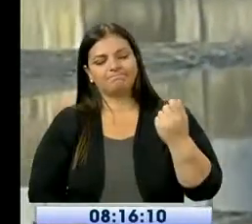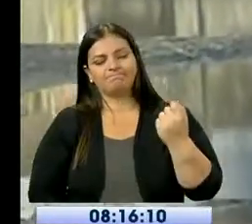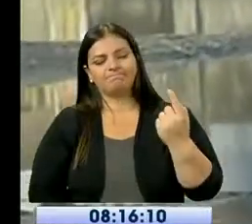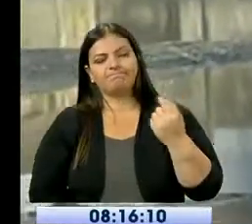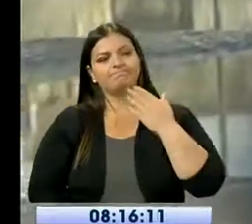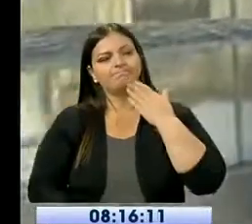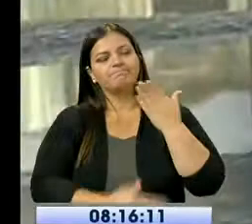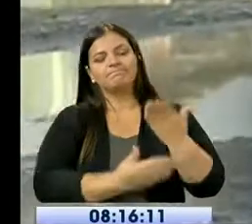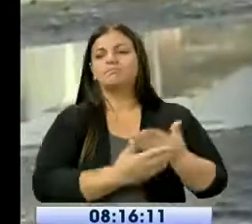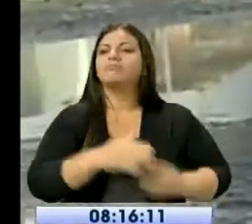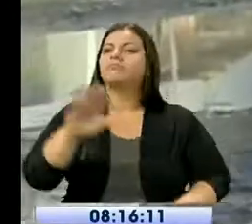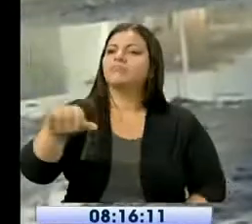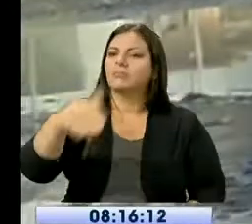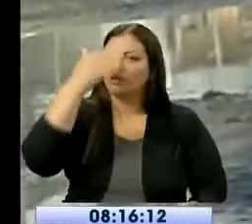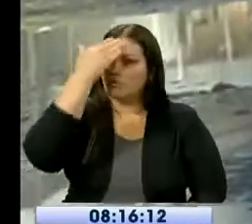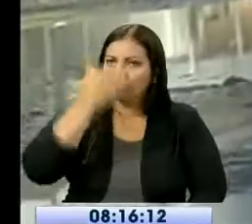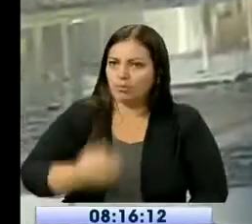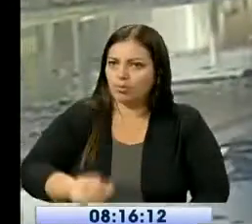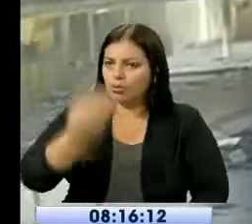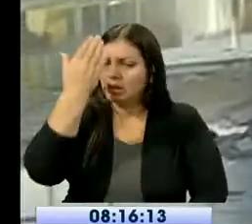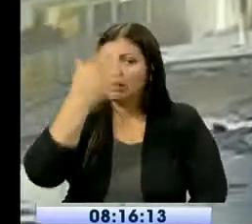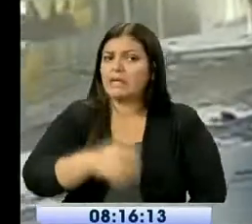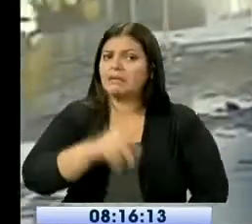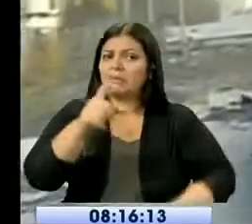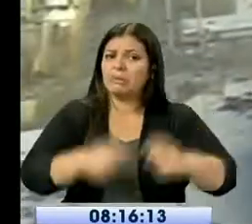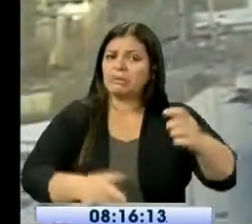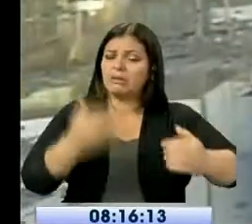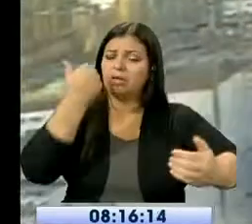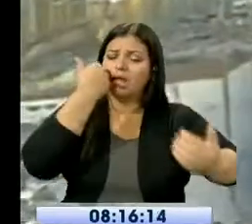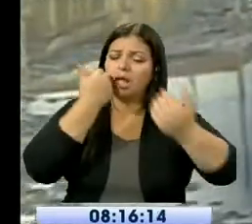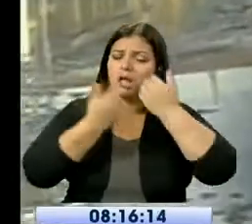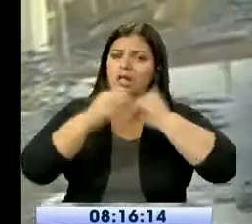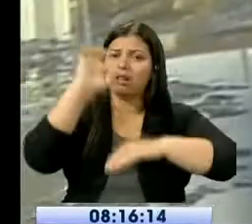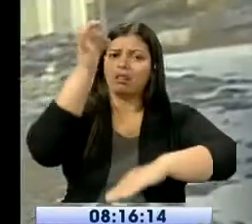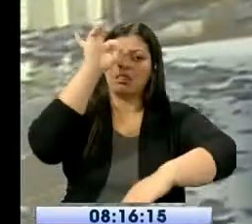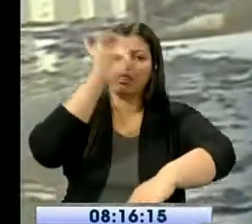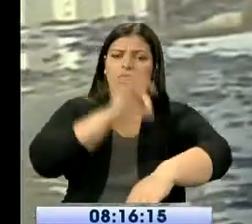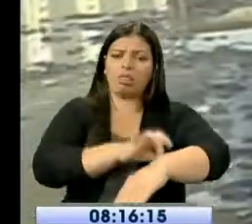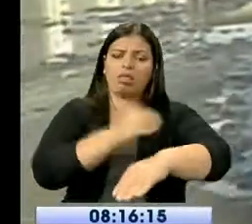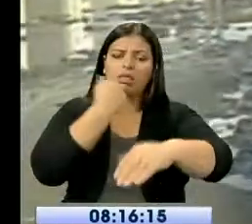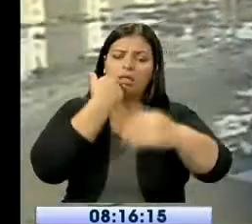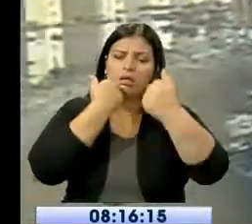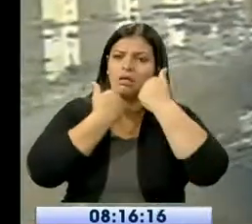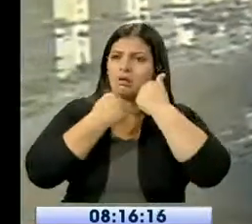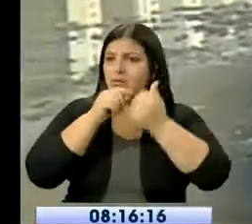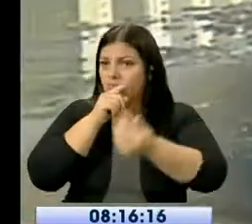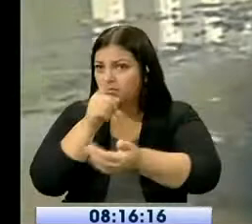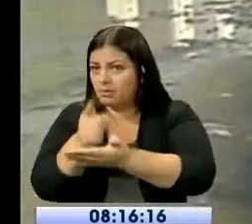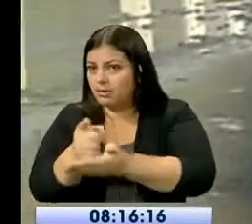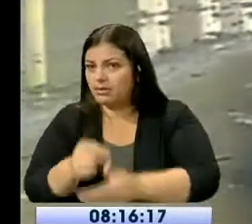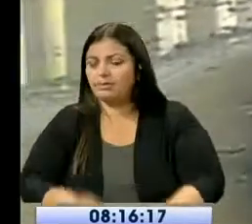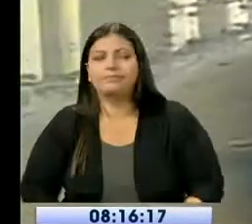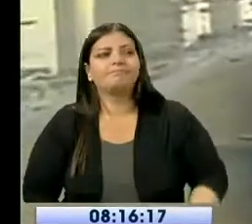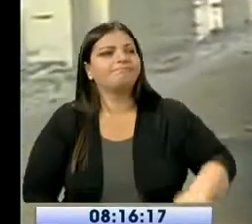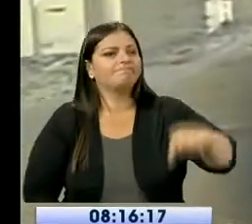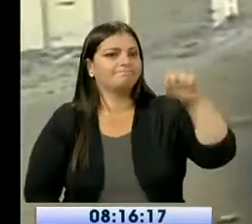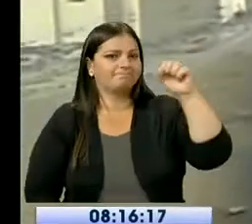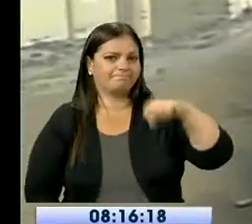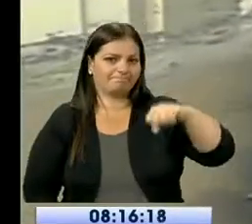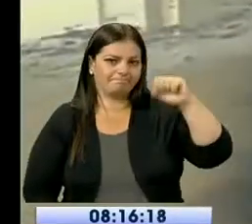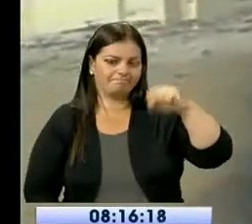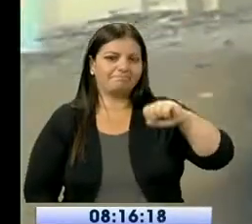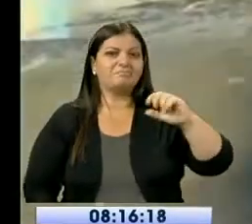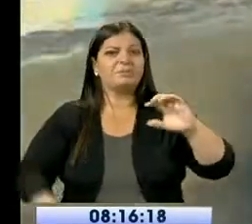zika, chingungunya u otras infecciones típicas del periodo invernal. Así es. Aquí estamos en invierno, harto